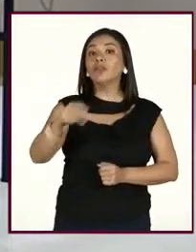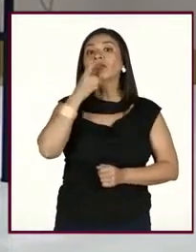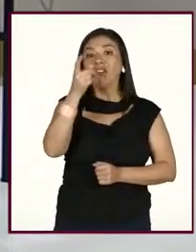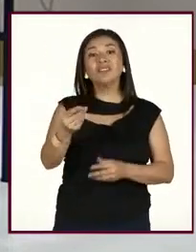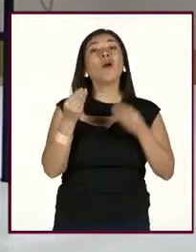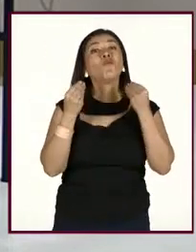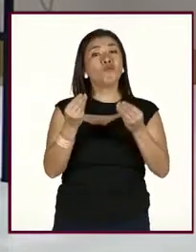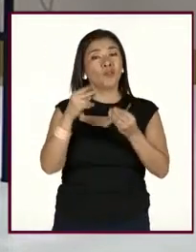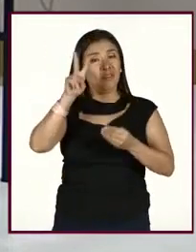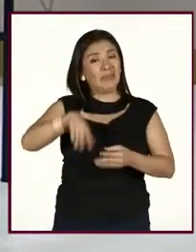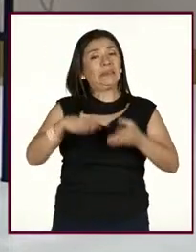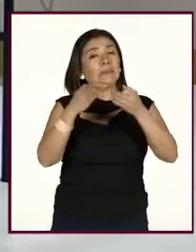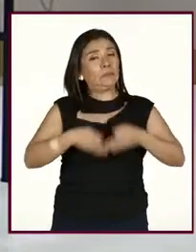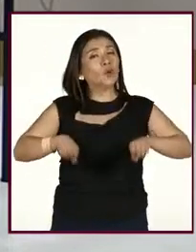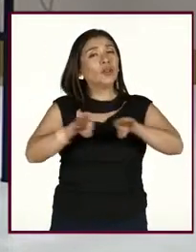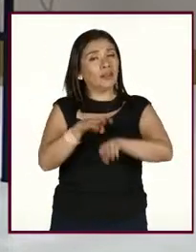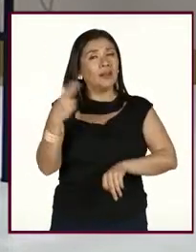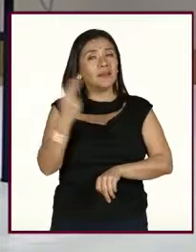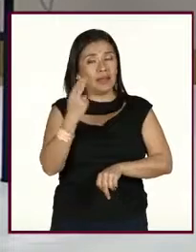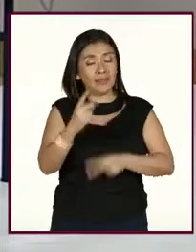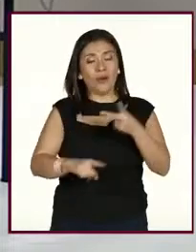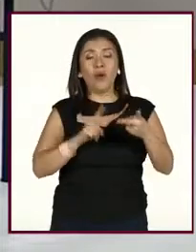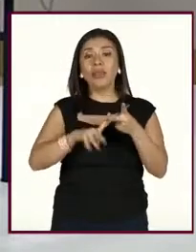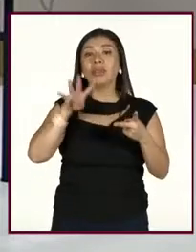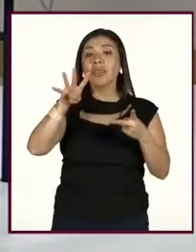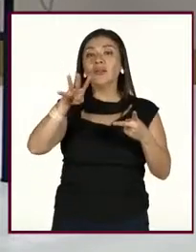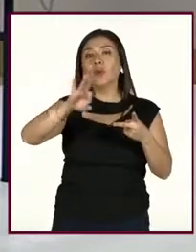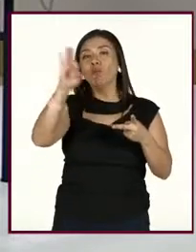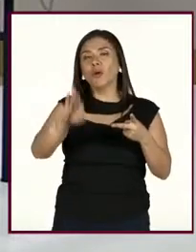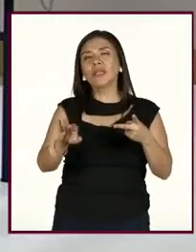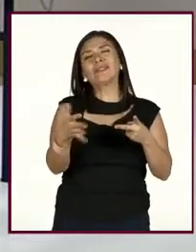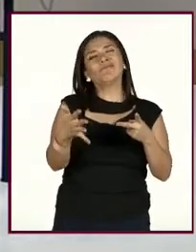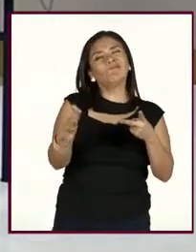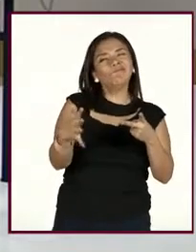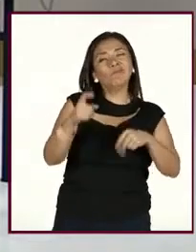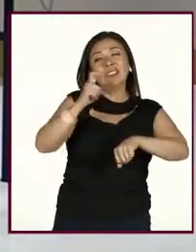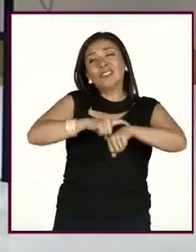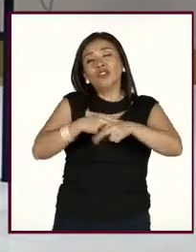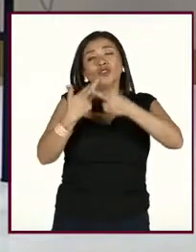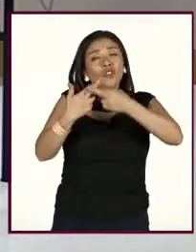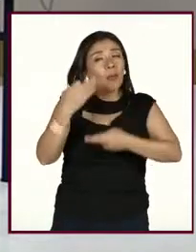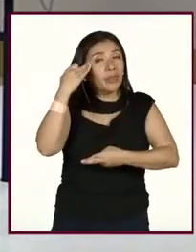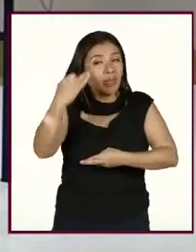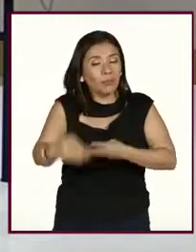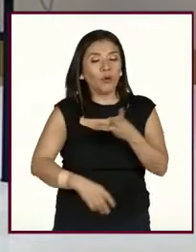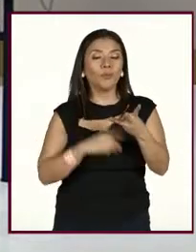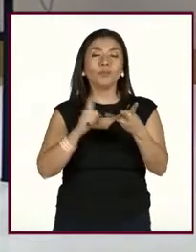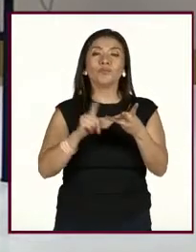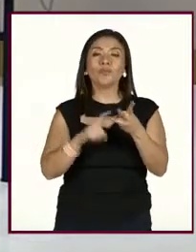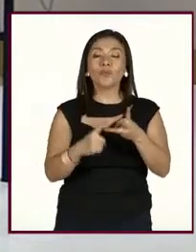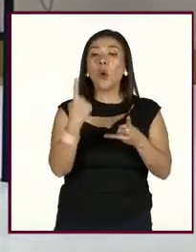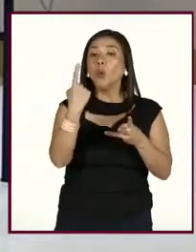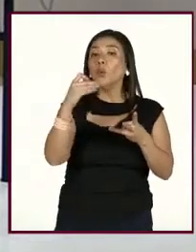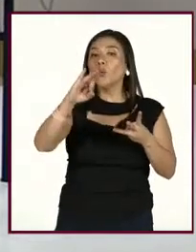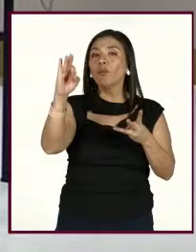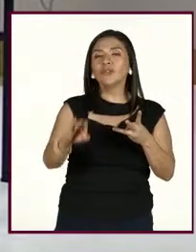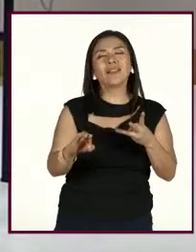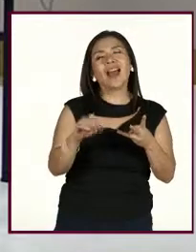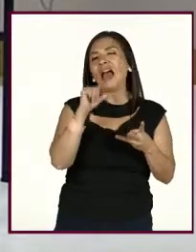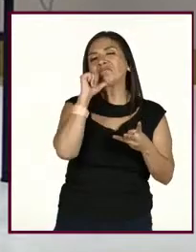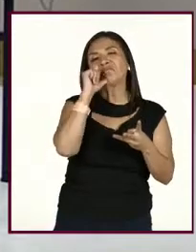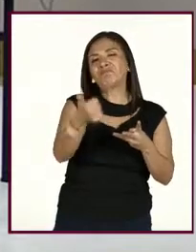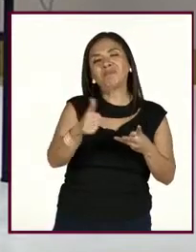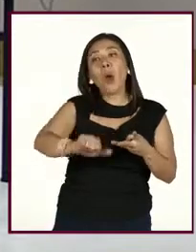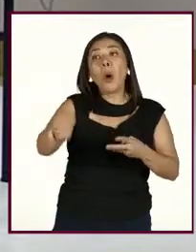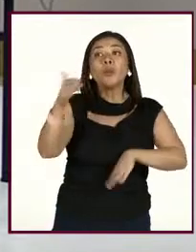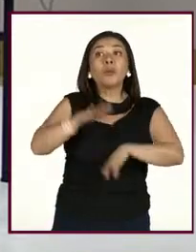que mucha porque es necesario. 19% regular, solo si hay tiempo. Y 1, 1%, nada.